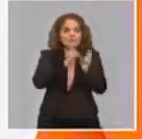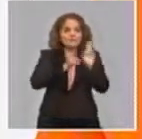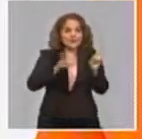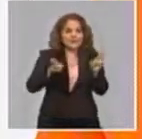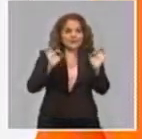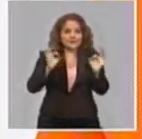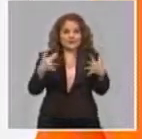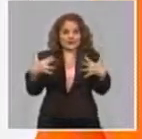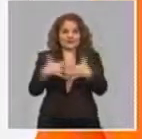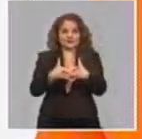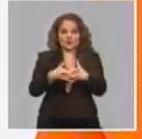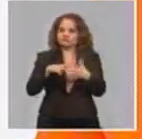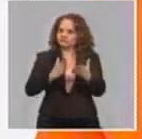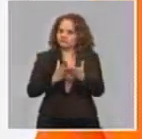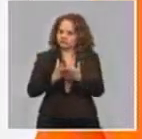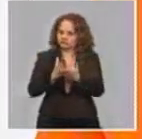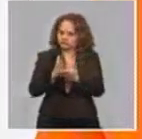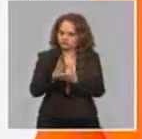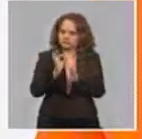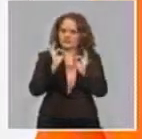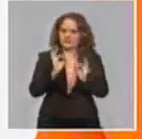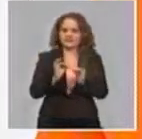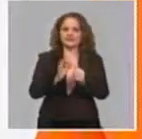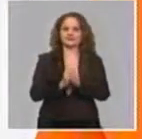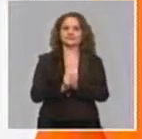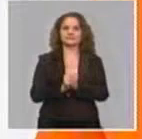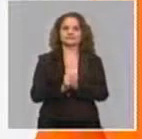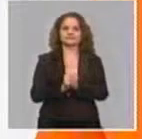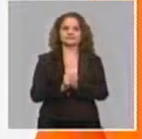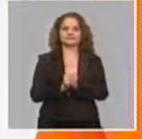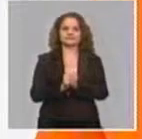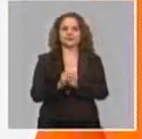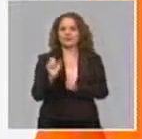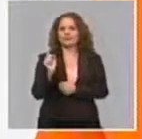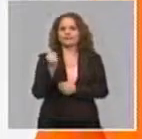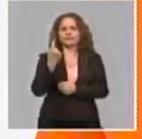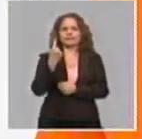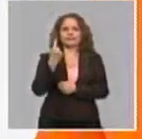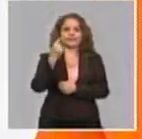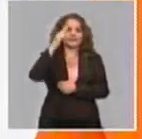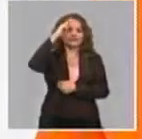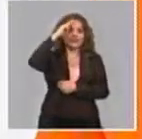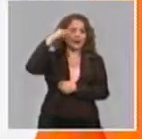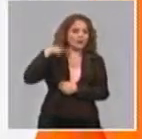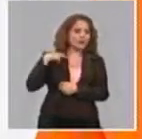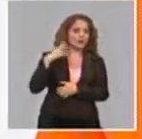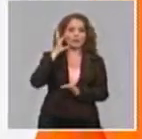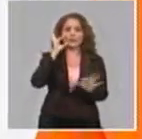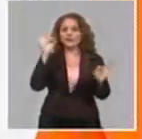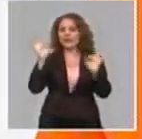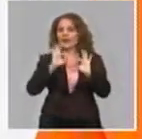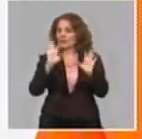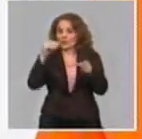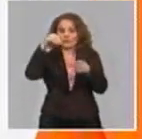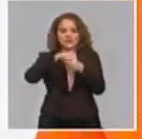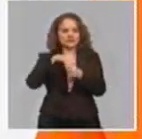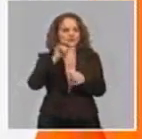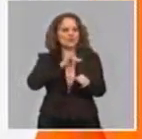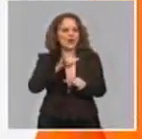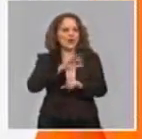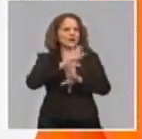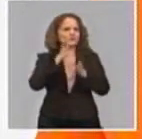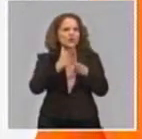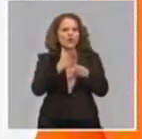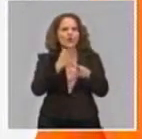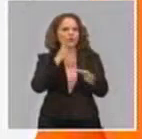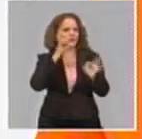solo verlas sanitarias, sino verlas integralmente el asunto. Y de hecho, yo lo estoy enumerando el objetivo, pero estos objetivos tienen un plan de